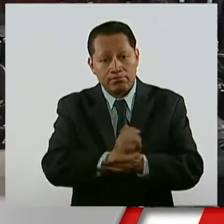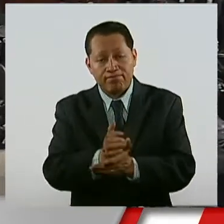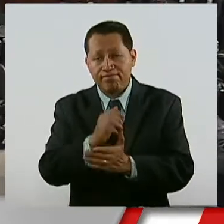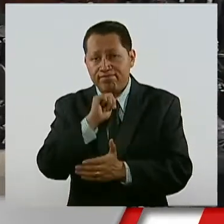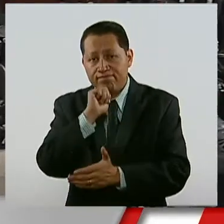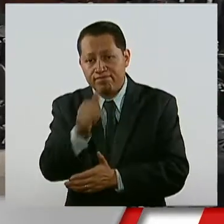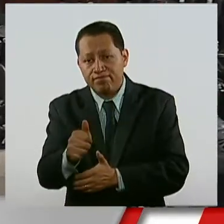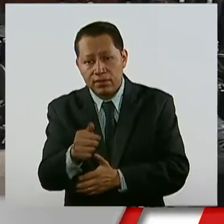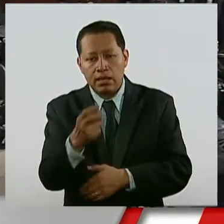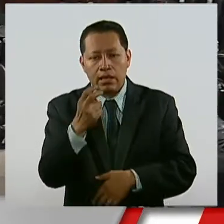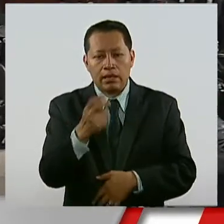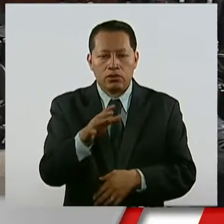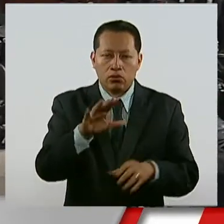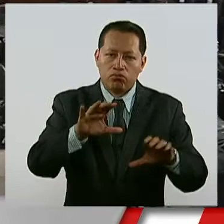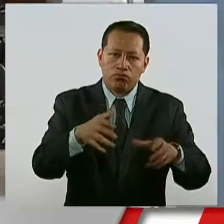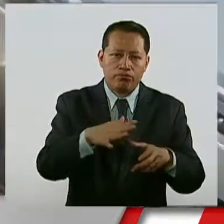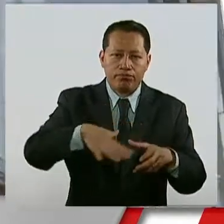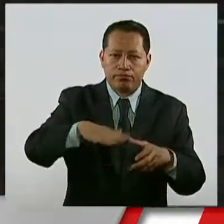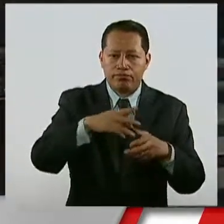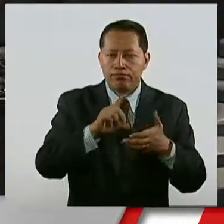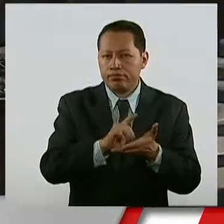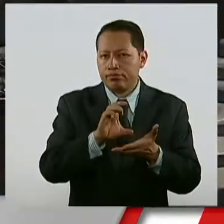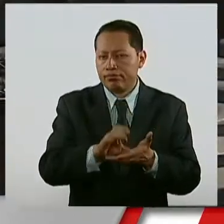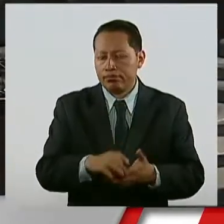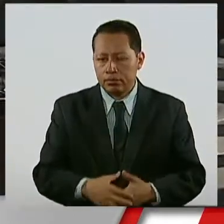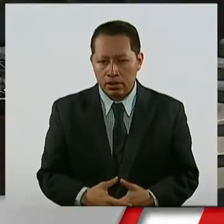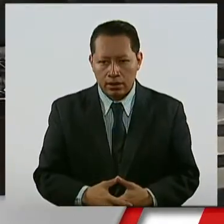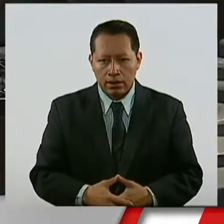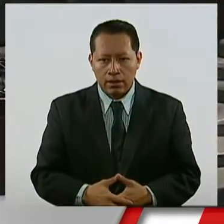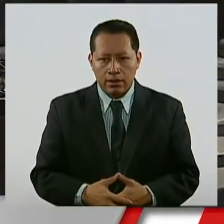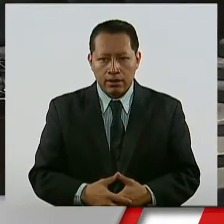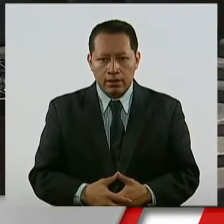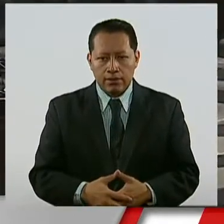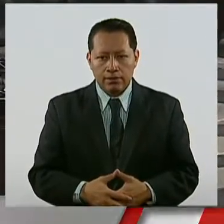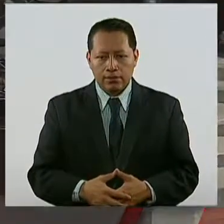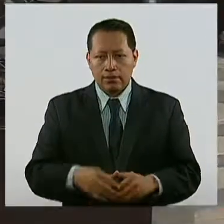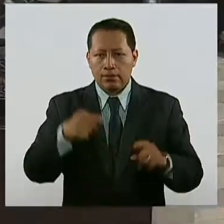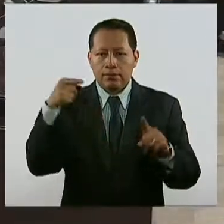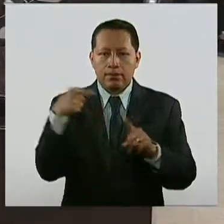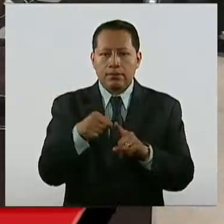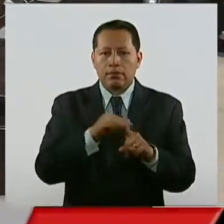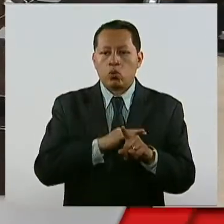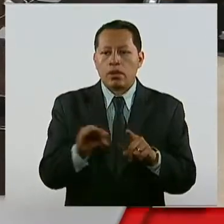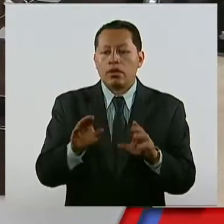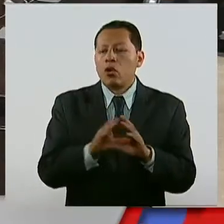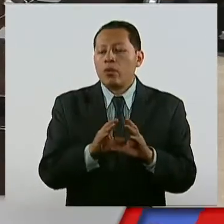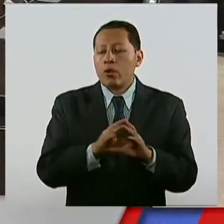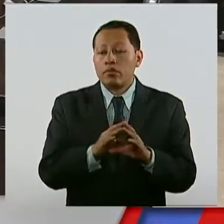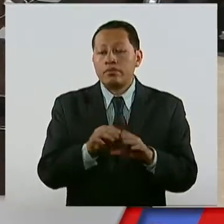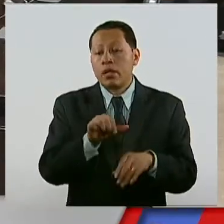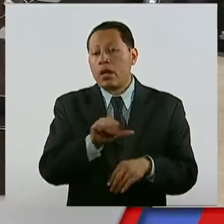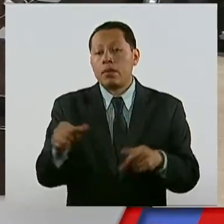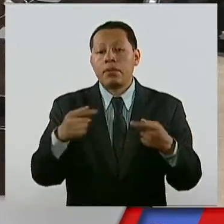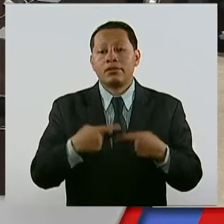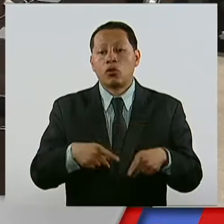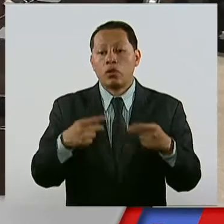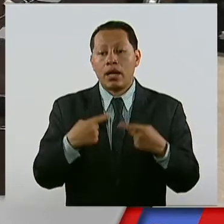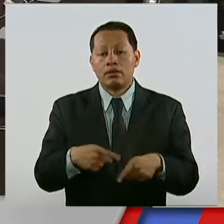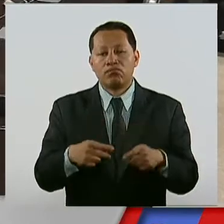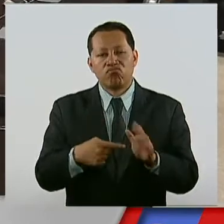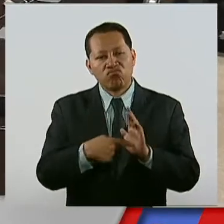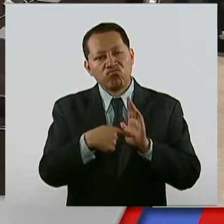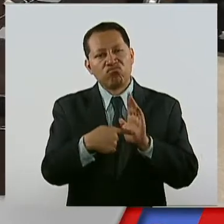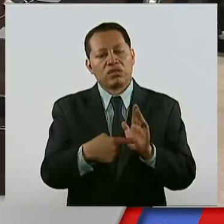de este sector de la población. Con el fin de sensibilizar a la sociedad para que